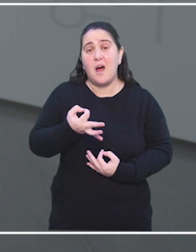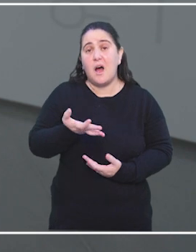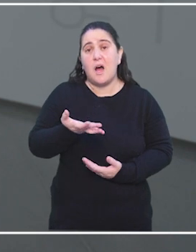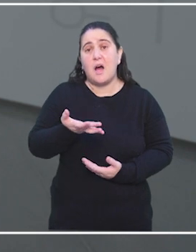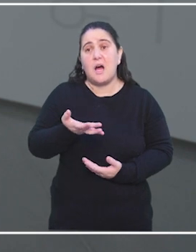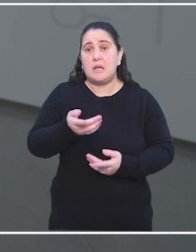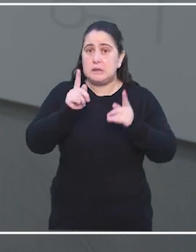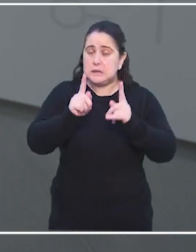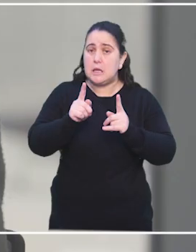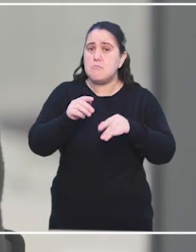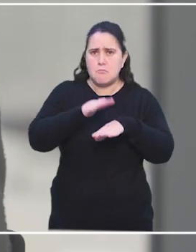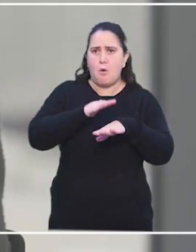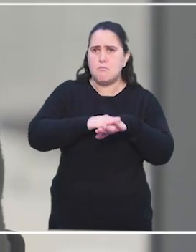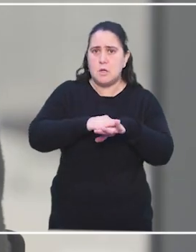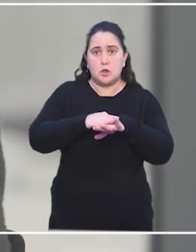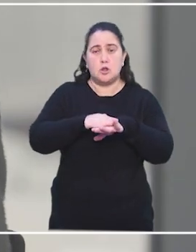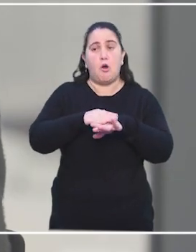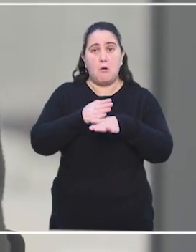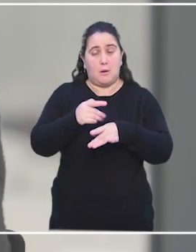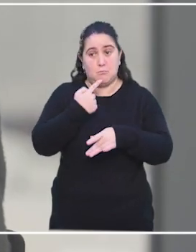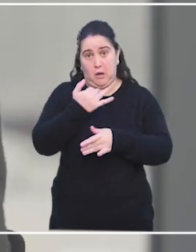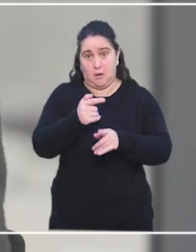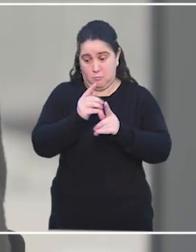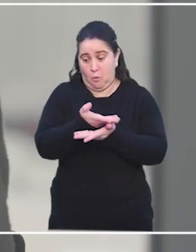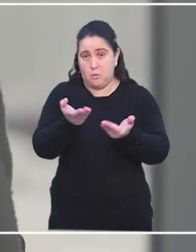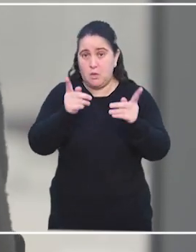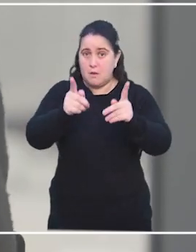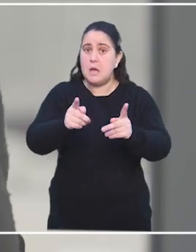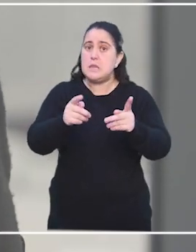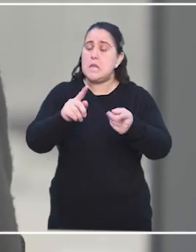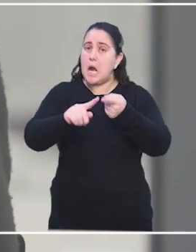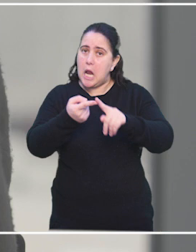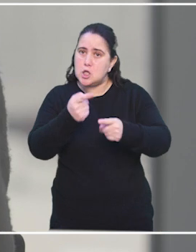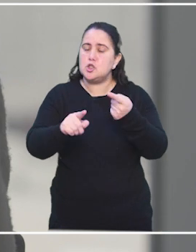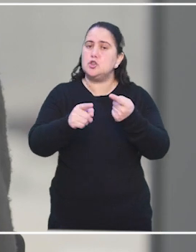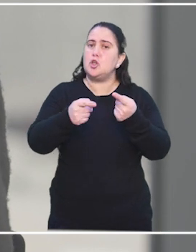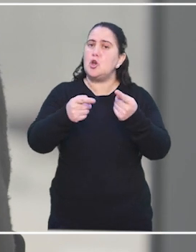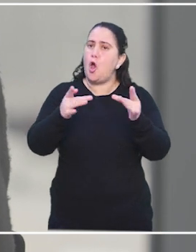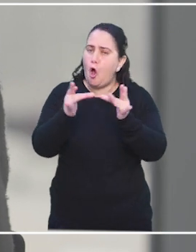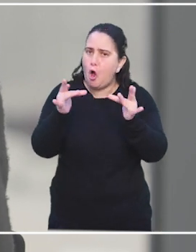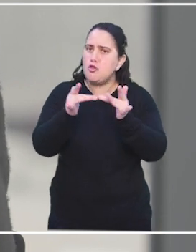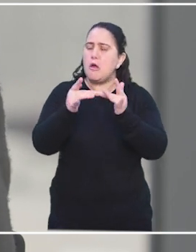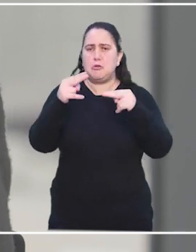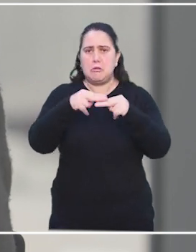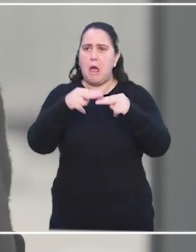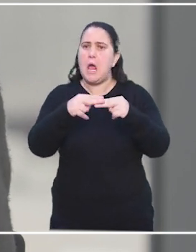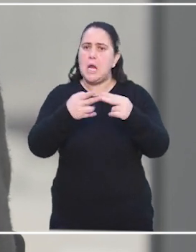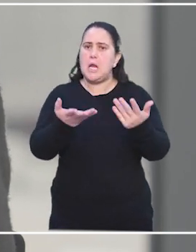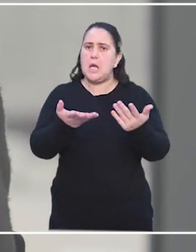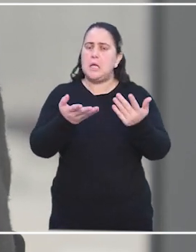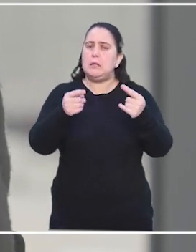que tenemos muchas instancias y ejemplos también de relaciones, de interacciones en el Internet que